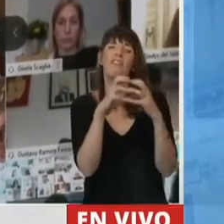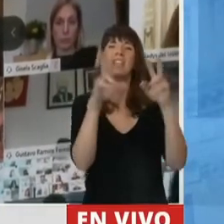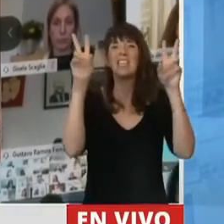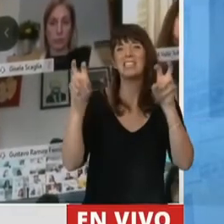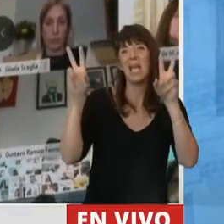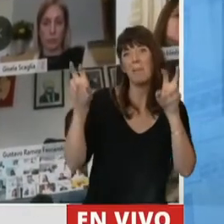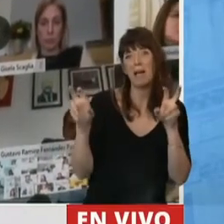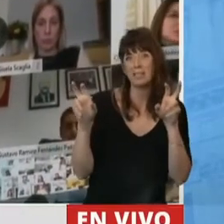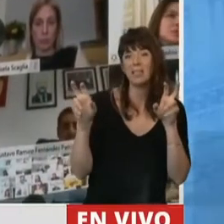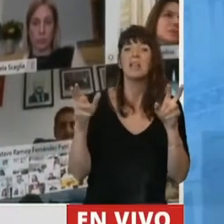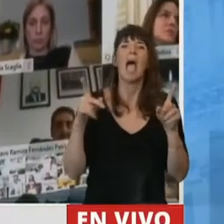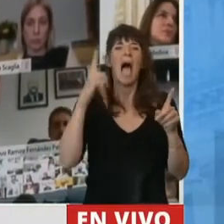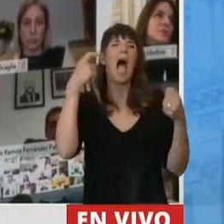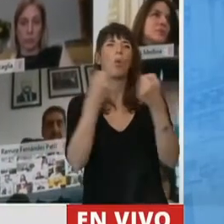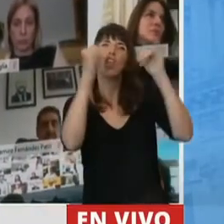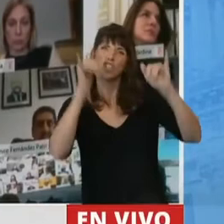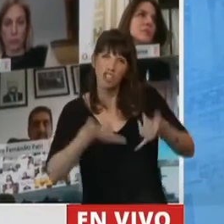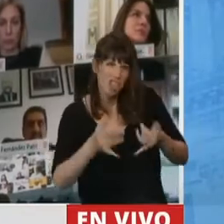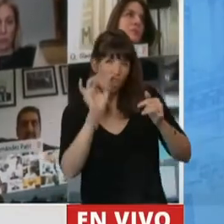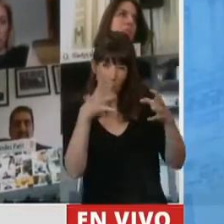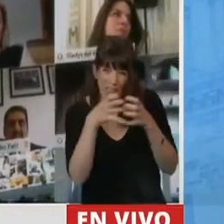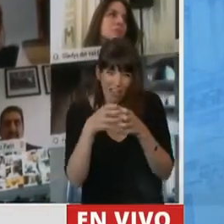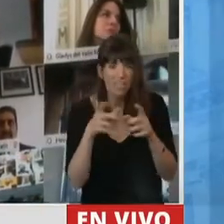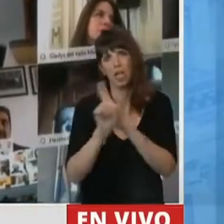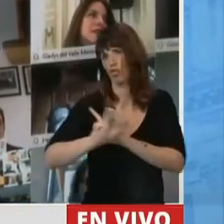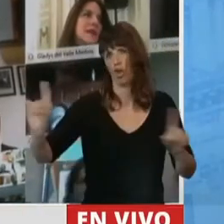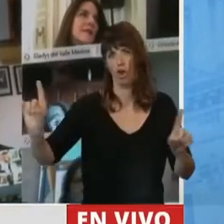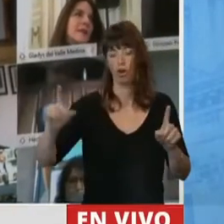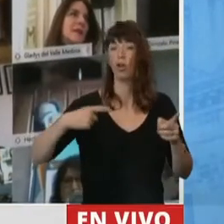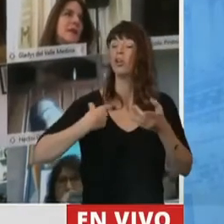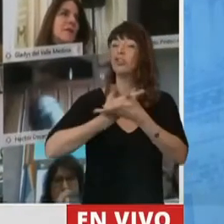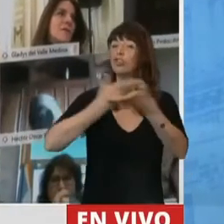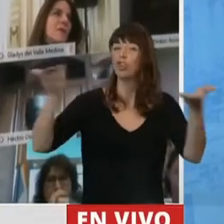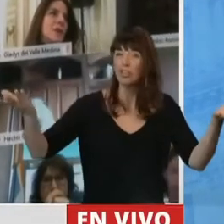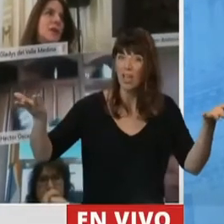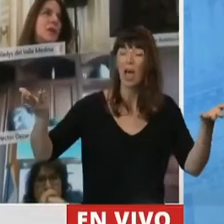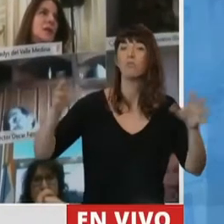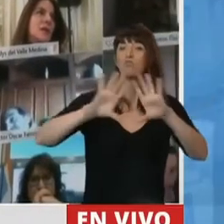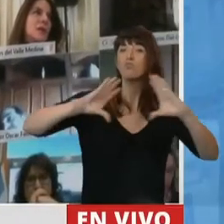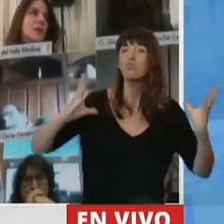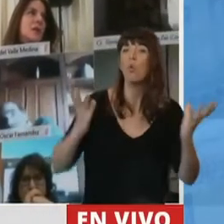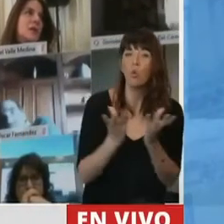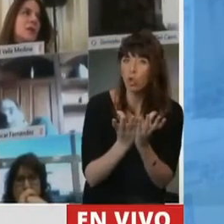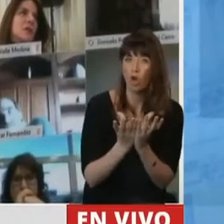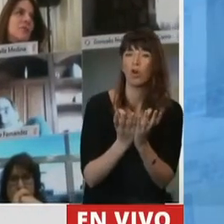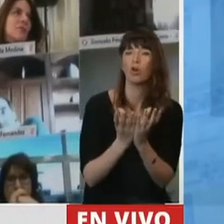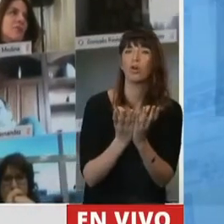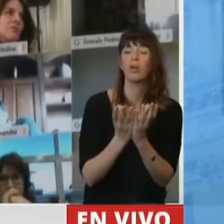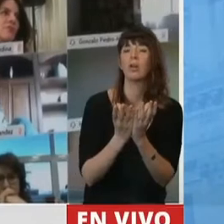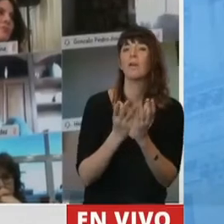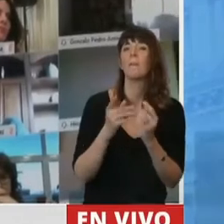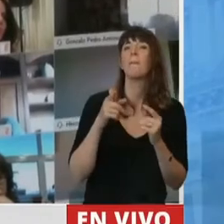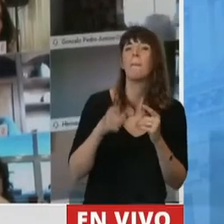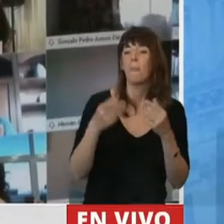cuales estamos de acuerdo. Señor Presidente, la sociedad argentina, el mundo en general, pero la sociedad argentina en